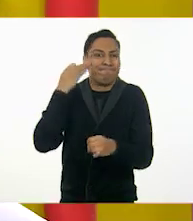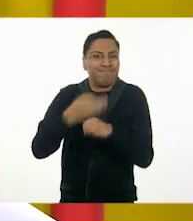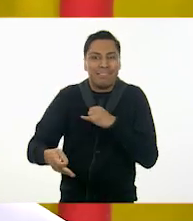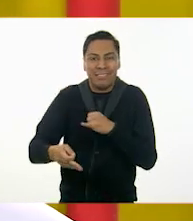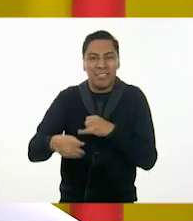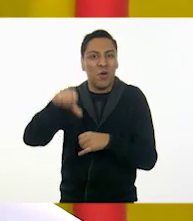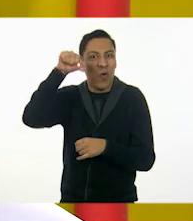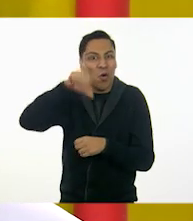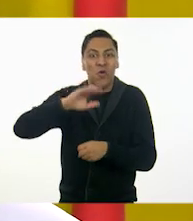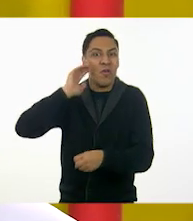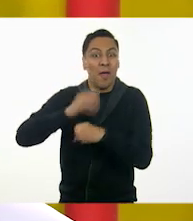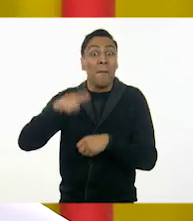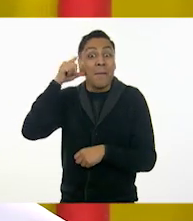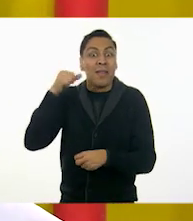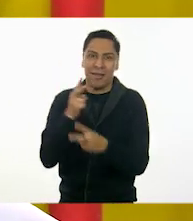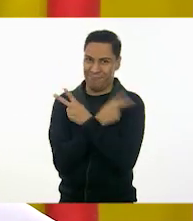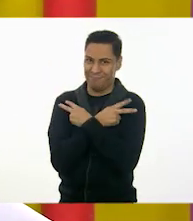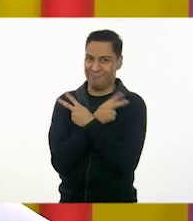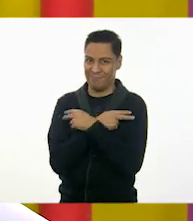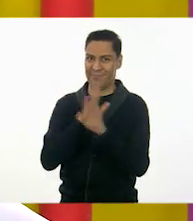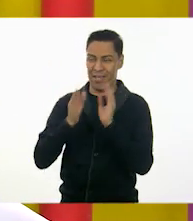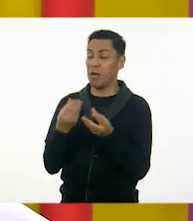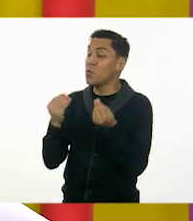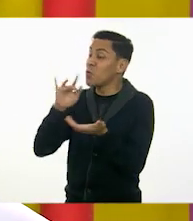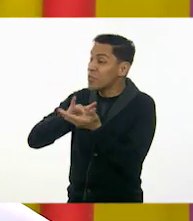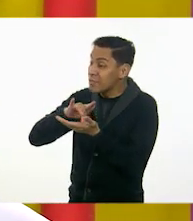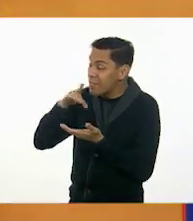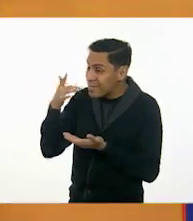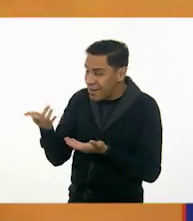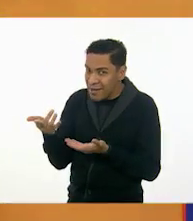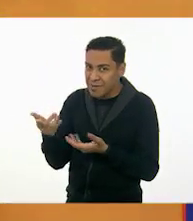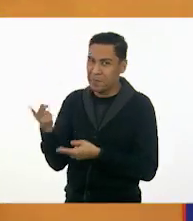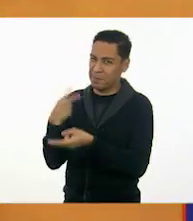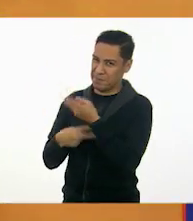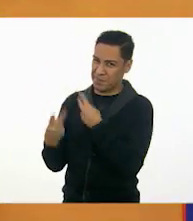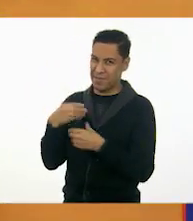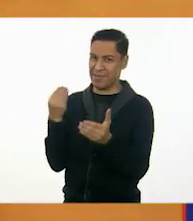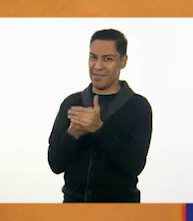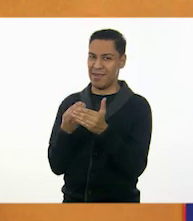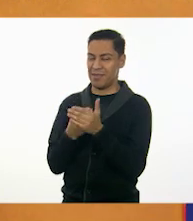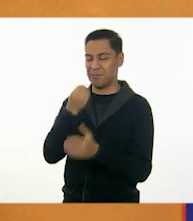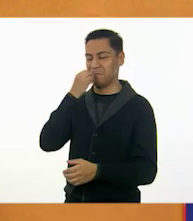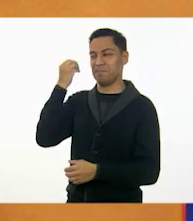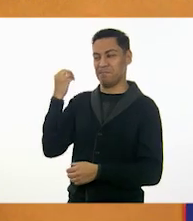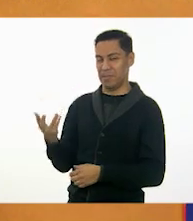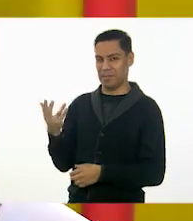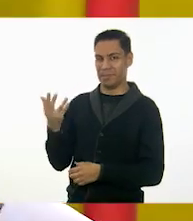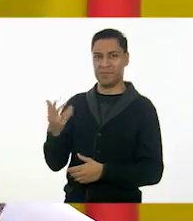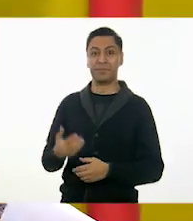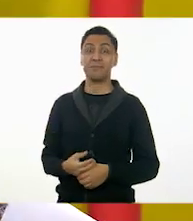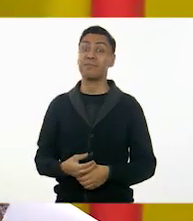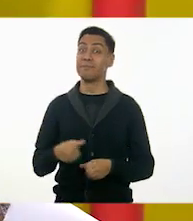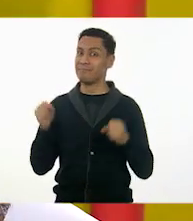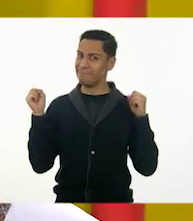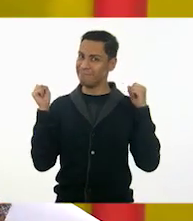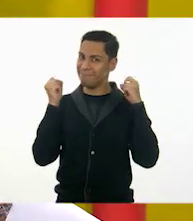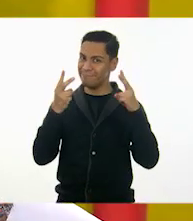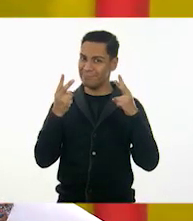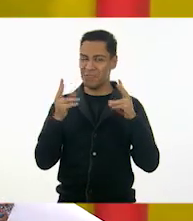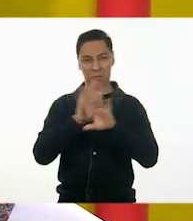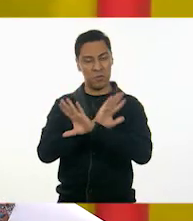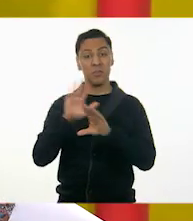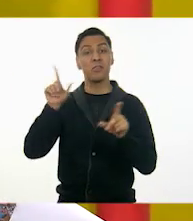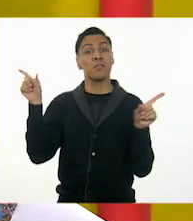clases, niñas y niños. Y pues muchísimas gracias por la bonita clase que nos presentaste. Y pues nos vamos entonces. Hemos